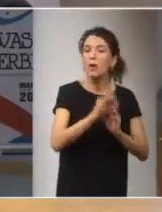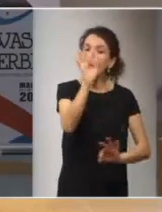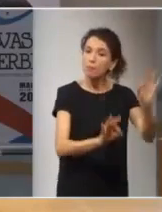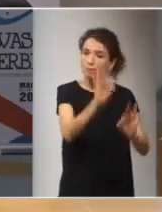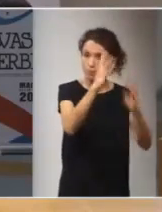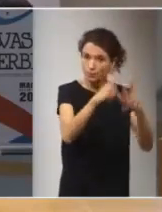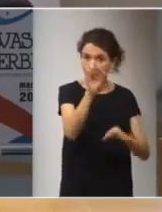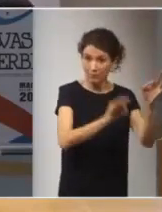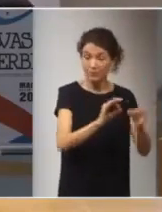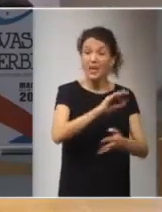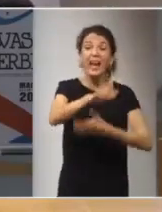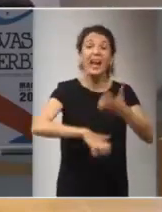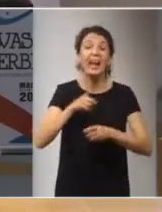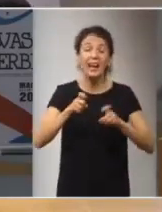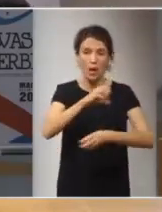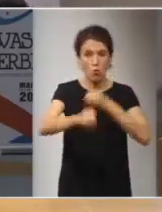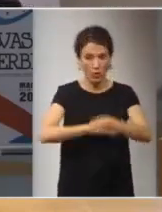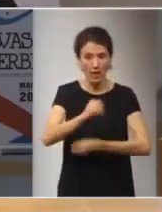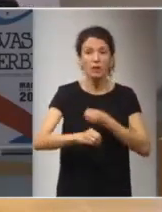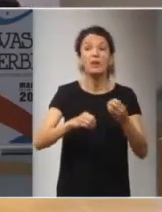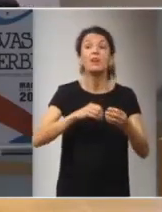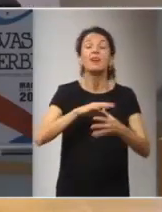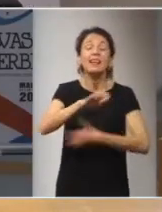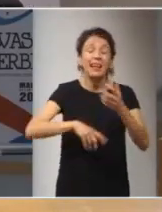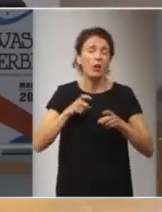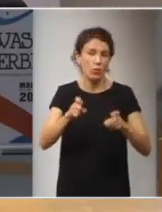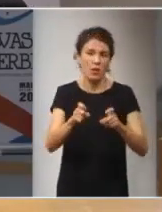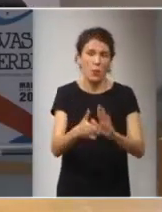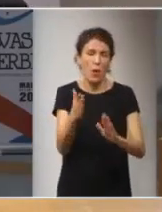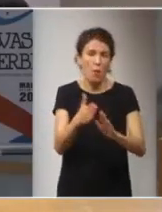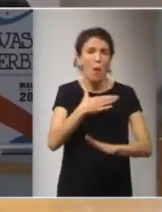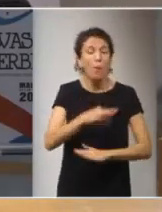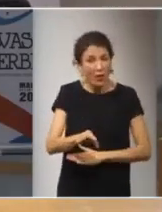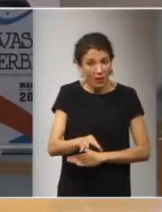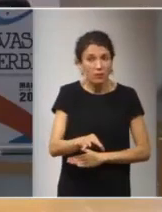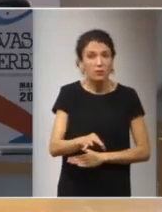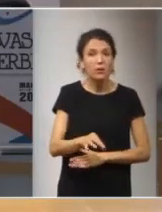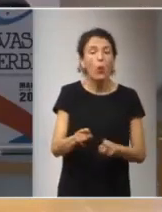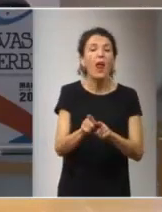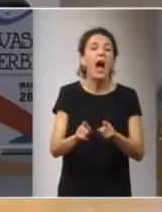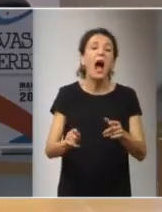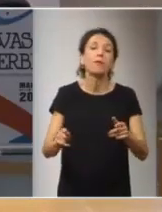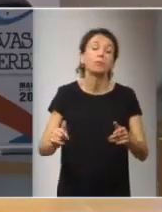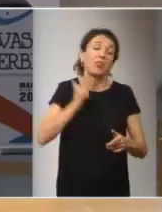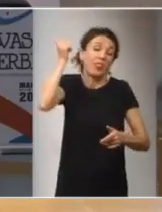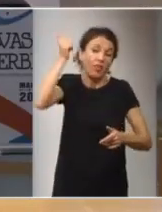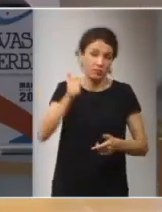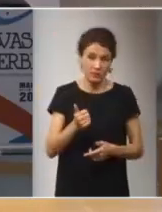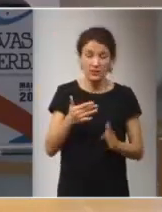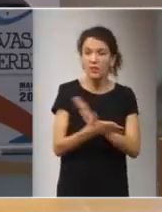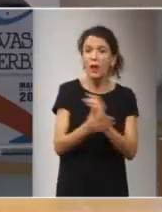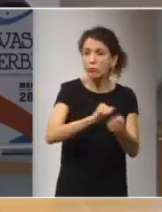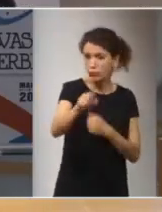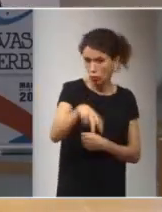de una guerra nuclear la guerra nuclear más probable será una accidental ni siquiera una